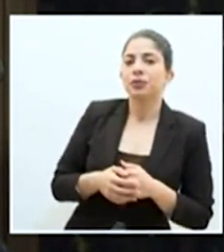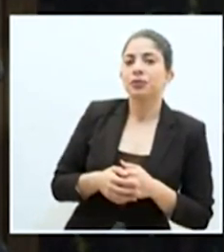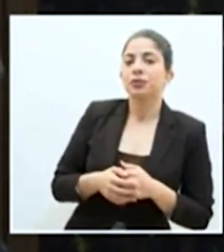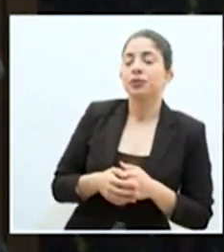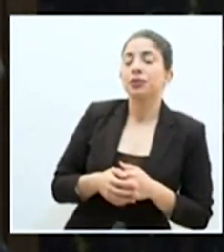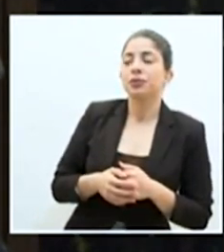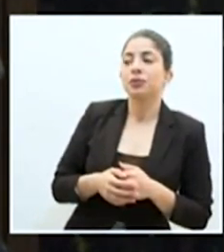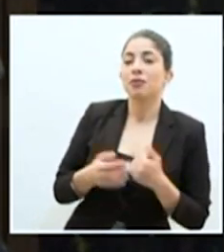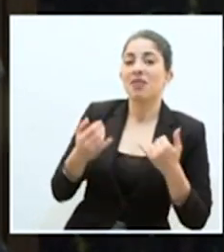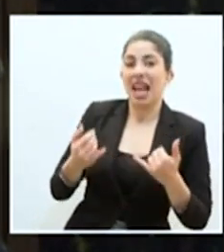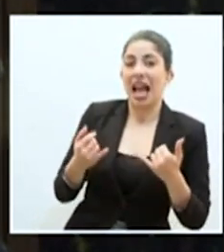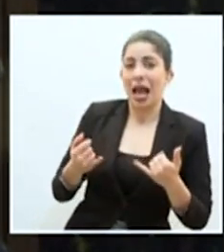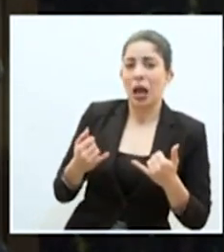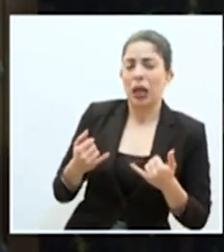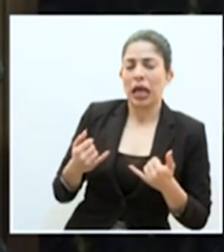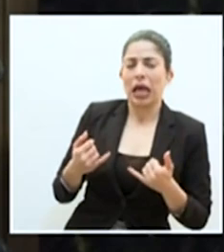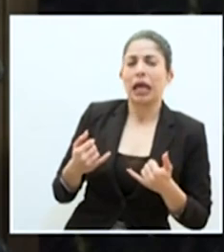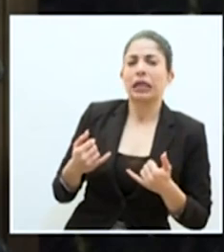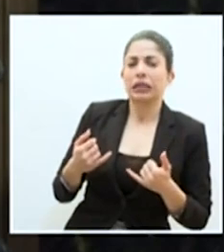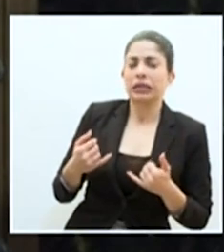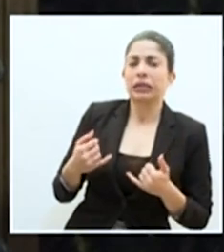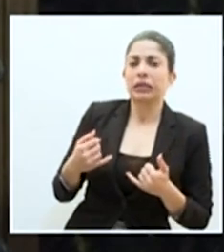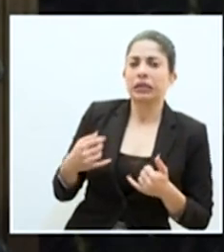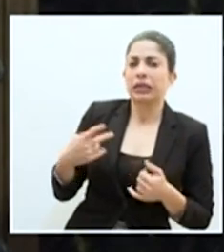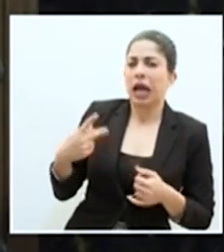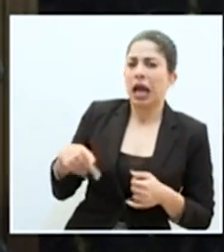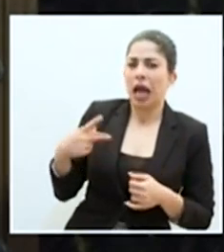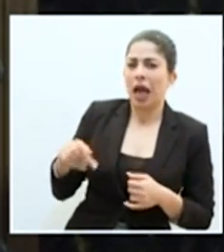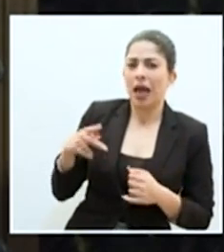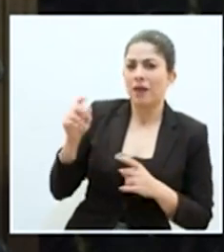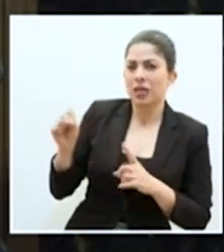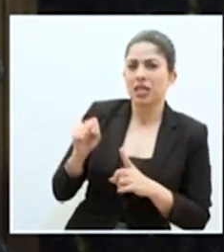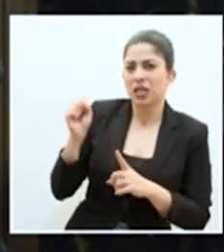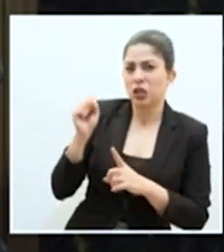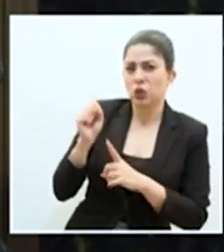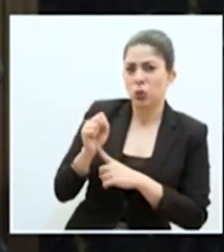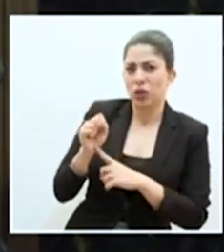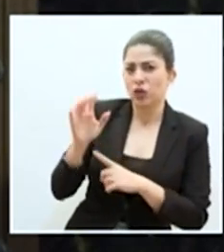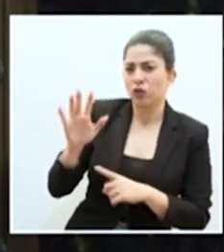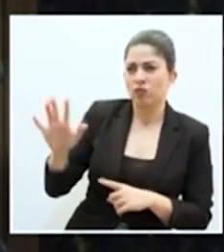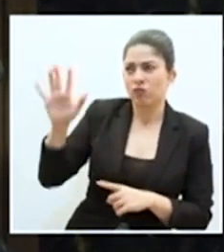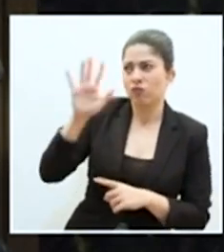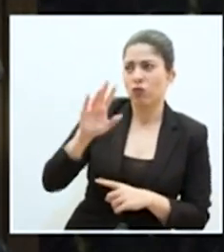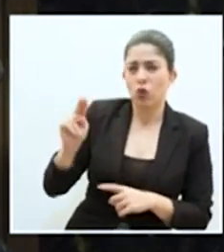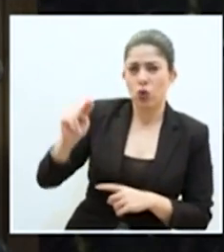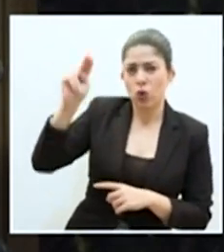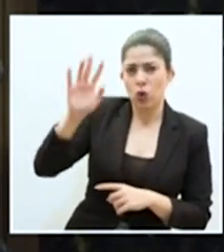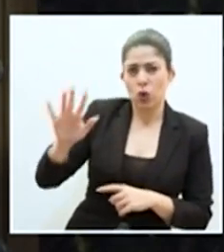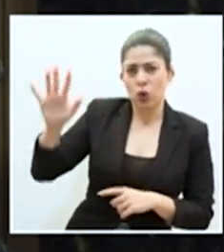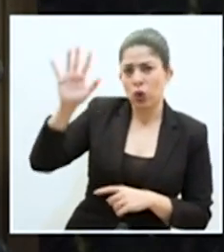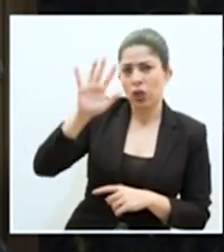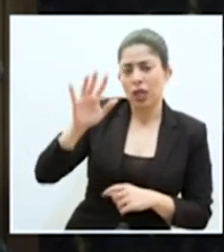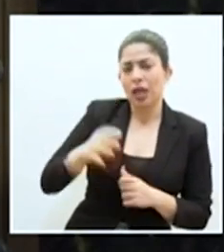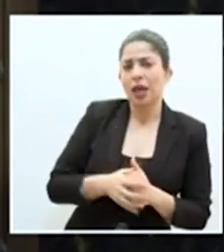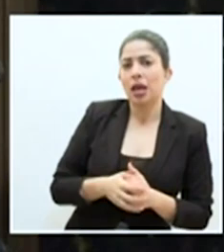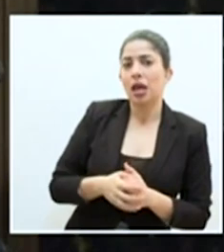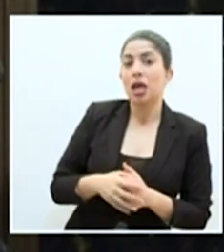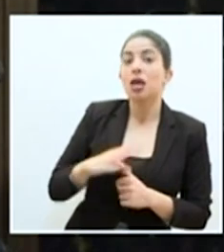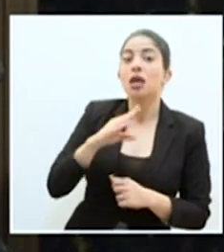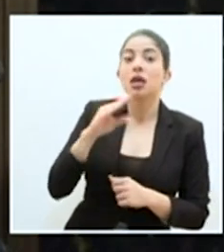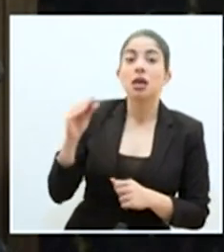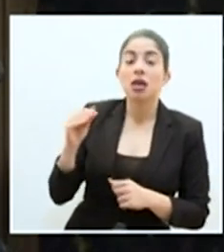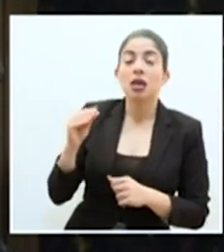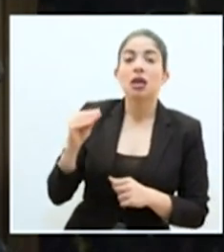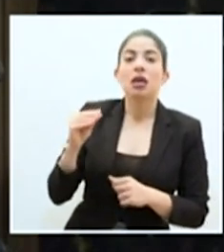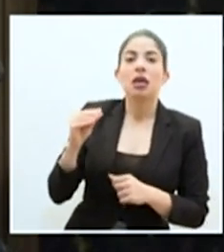Frente a la gravedad de la situación que se está presentando en la zona norte y ante la